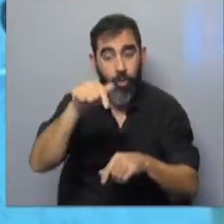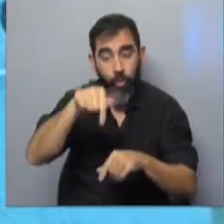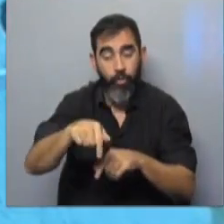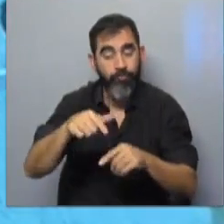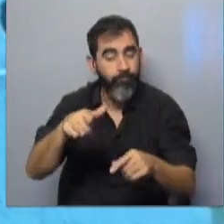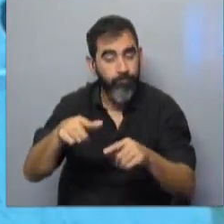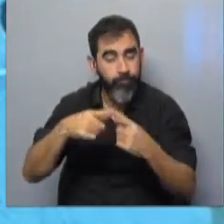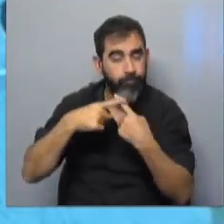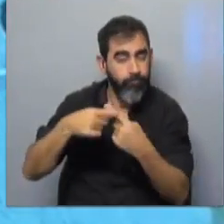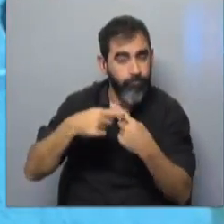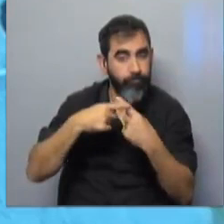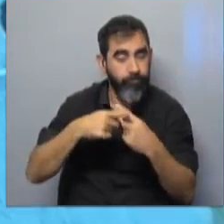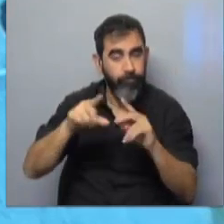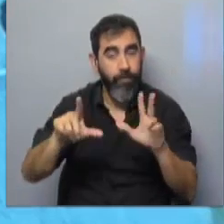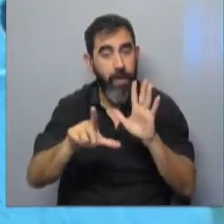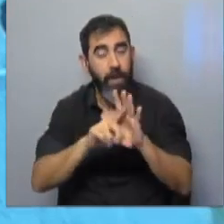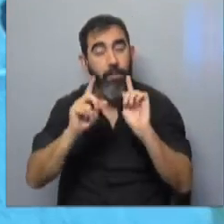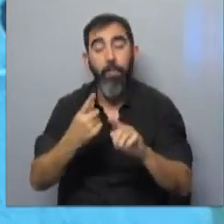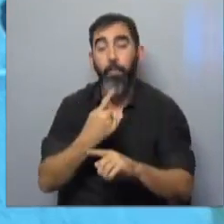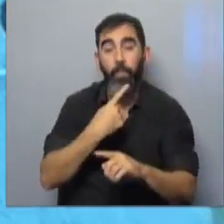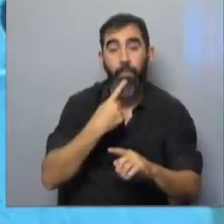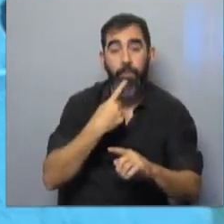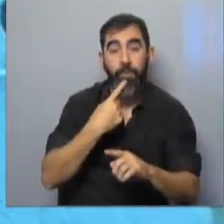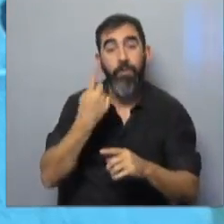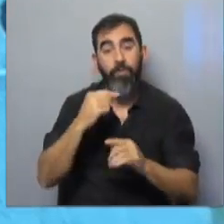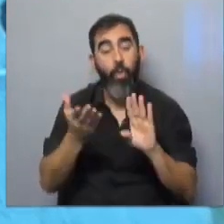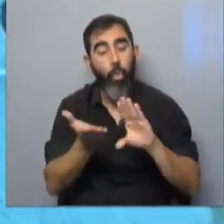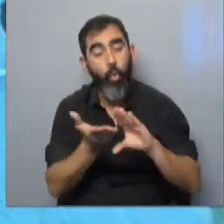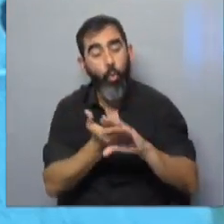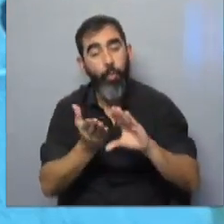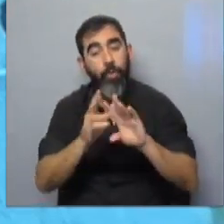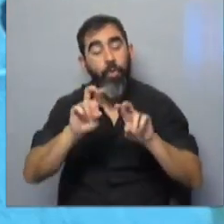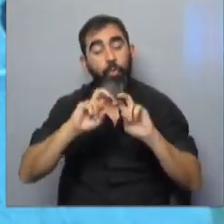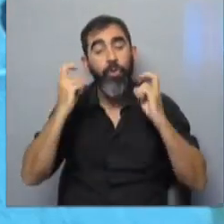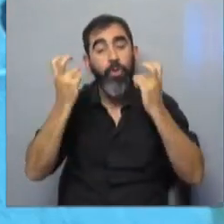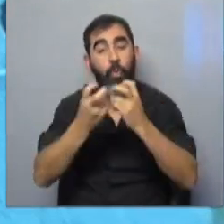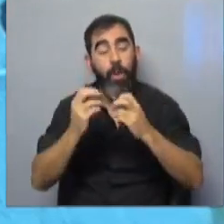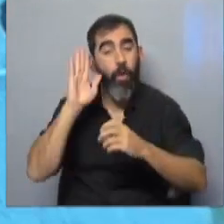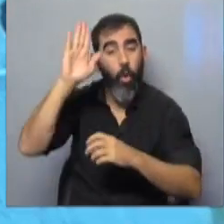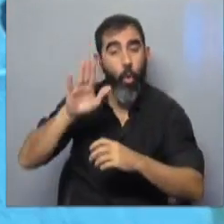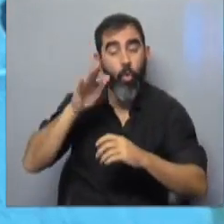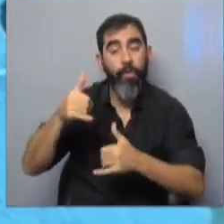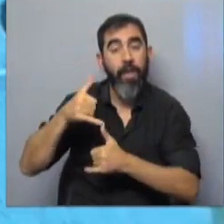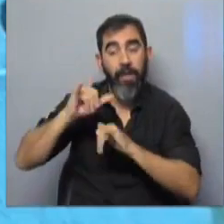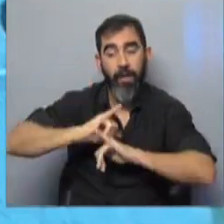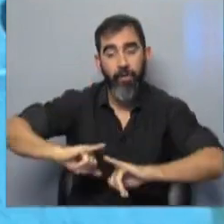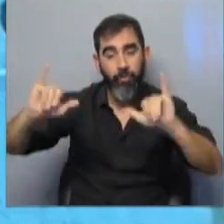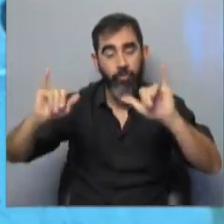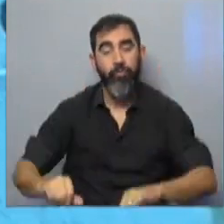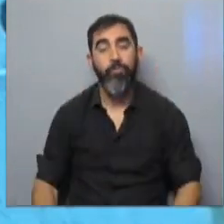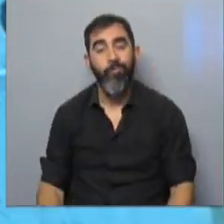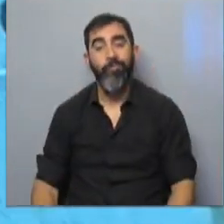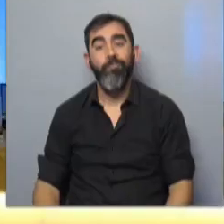son objeto de una controversia legal y política. Así se desprende de documentos de un tribunal de honor del Ejército difundidos por varios medios.